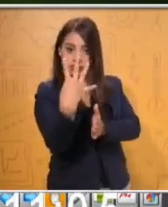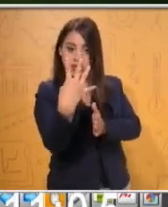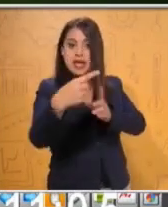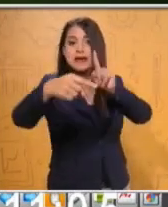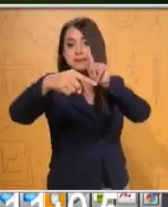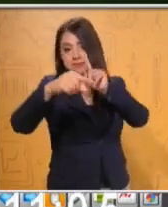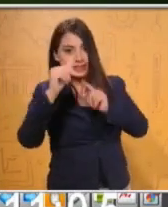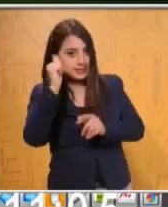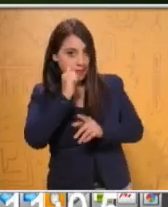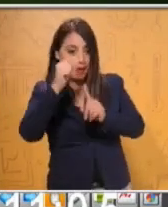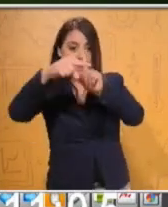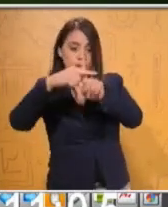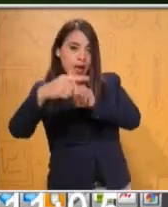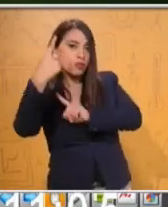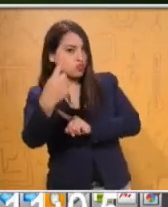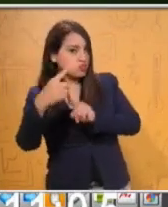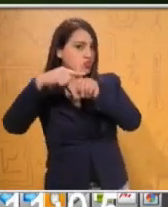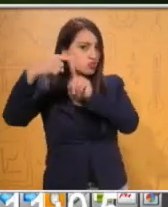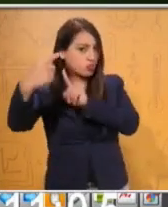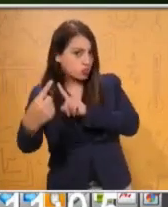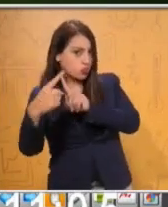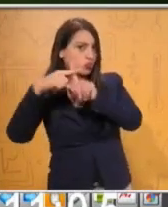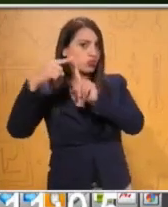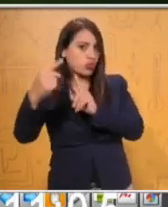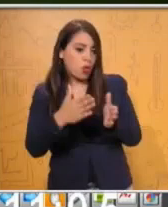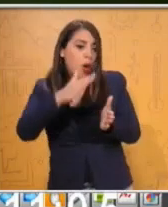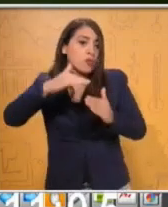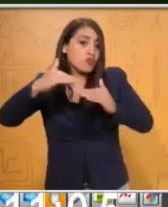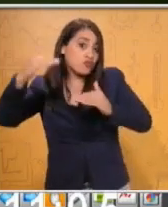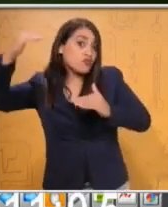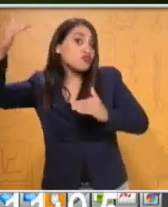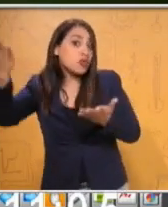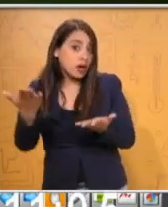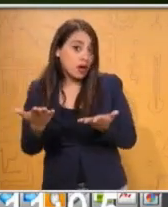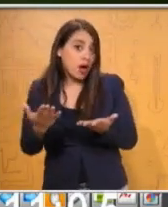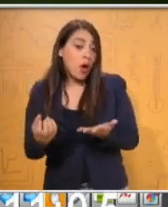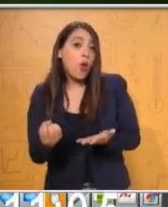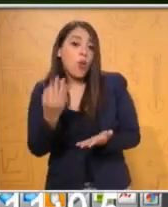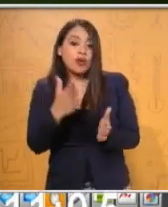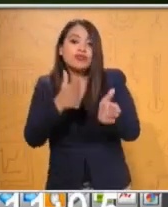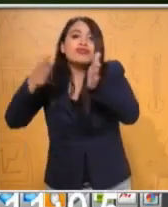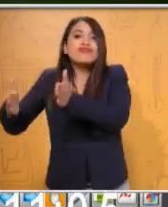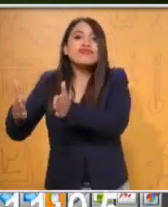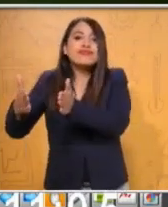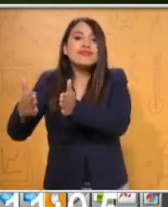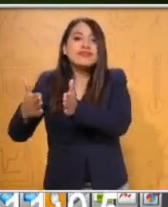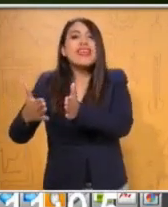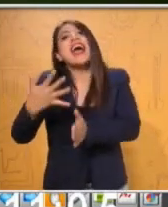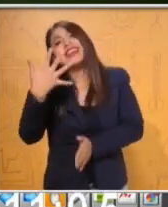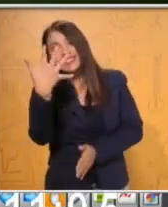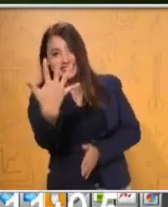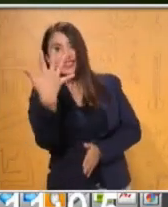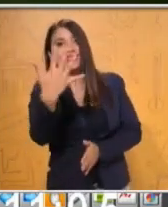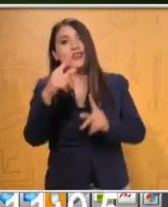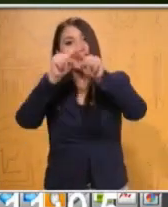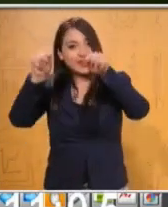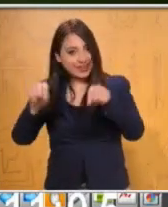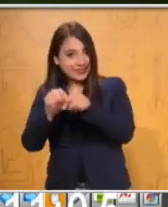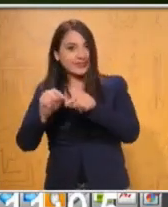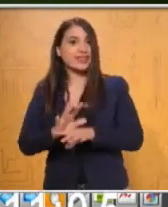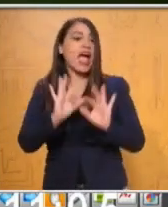uno en uno y el aumento es proporcional, entonces tendré cinco cuadritos. Excelente, maestra.